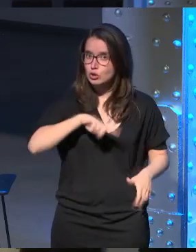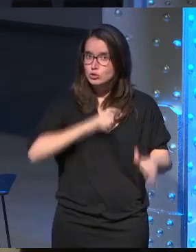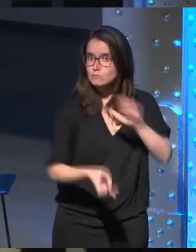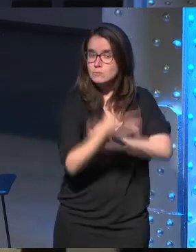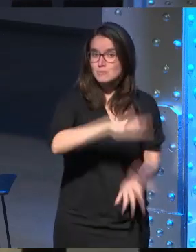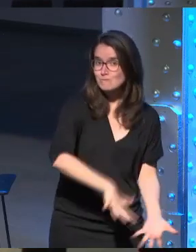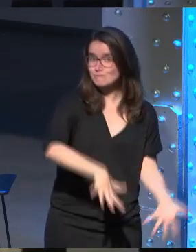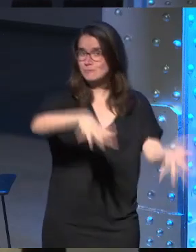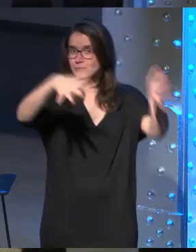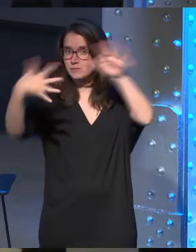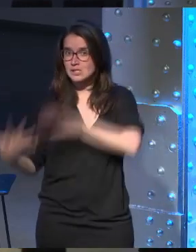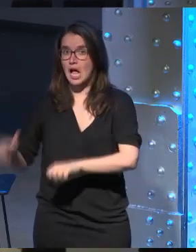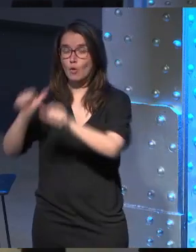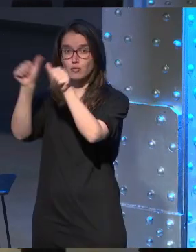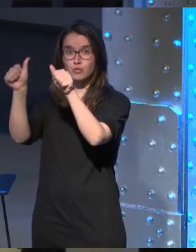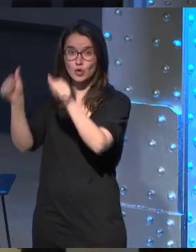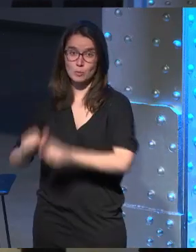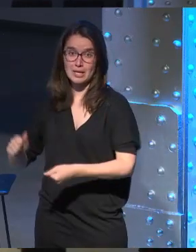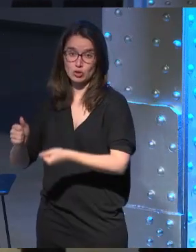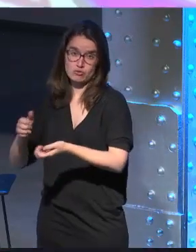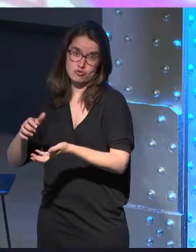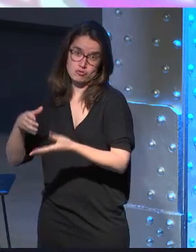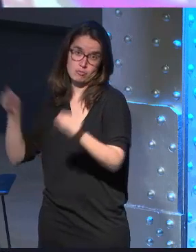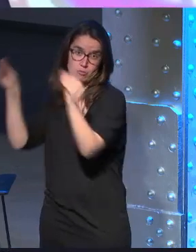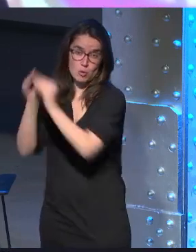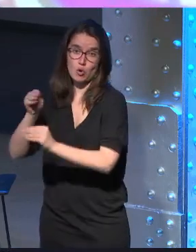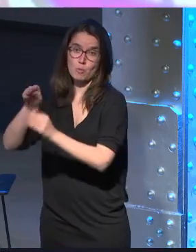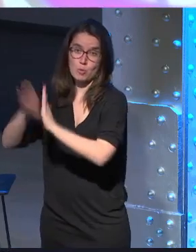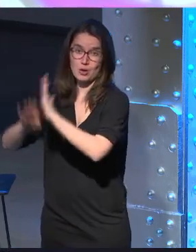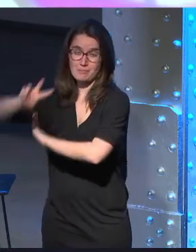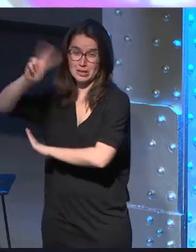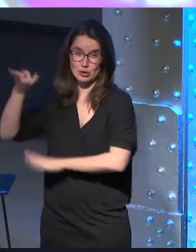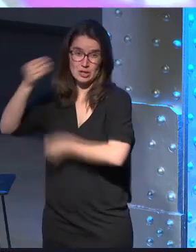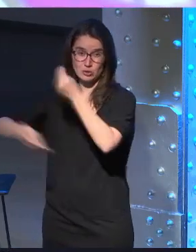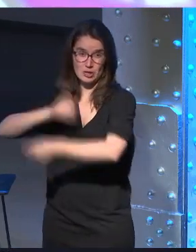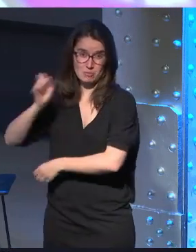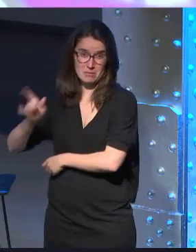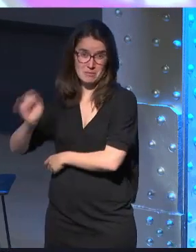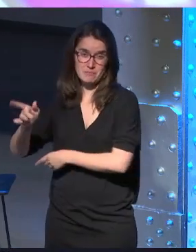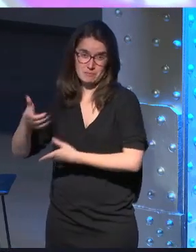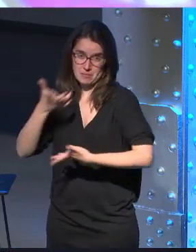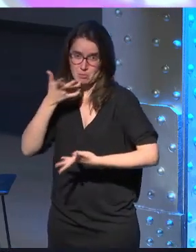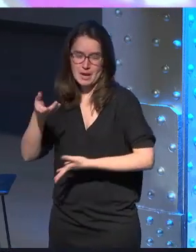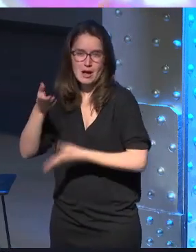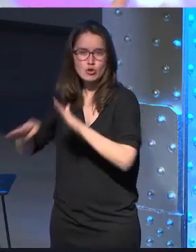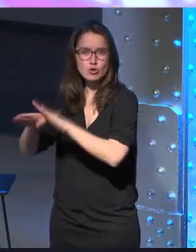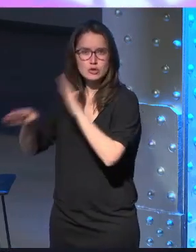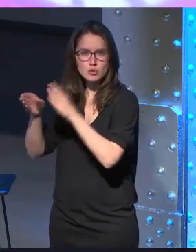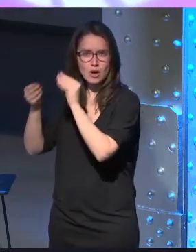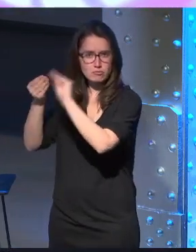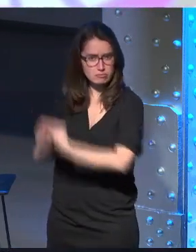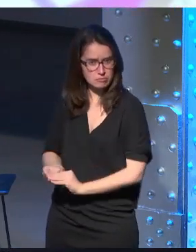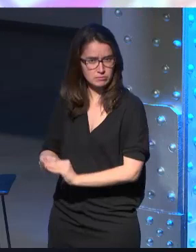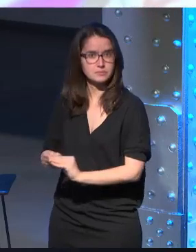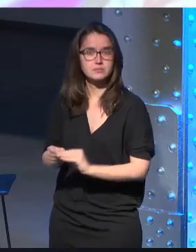y exportarlo a un formato compatible con otros programas que ya conocemos más convencionales como puede ser 3D Studio para seguir allí con nuestro